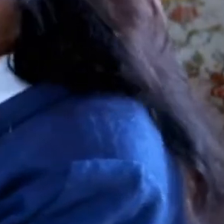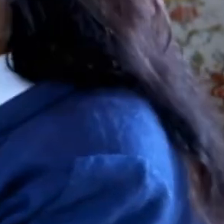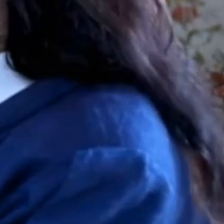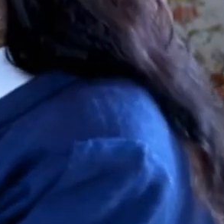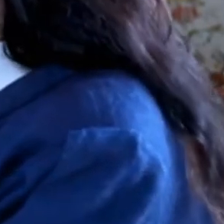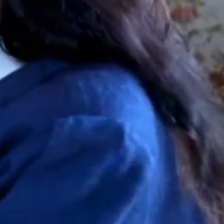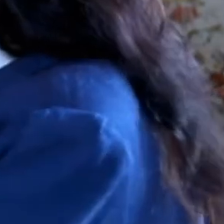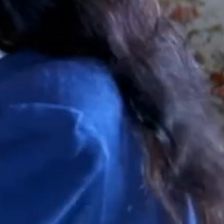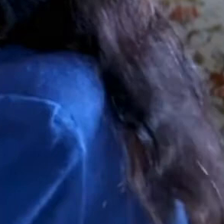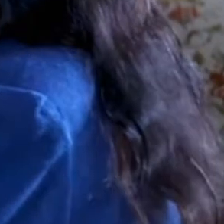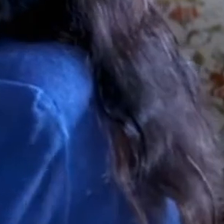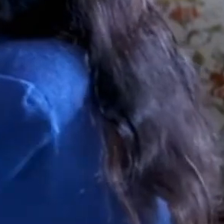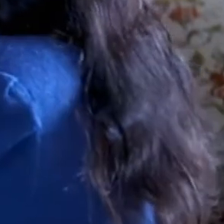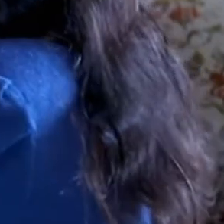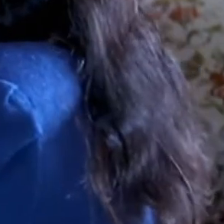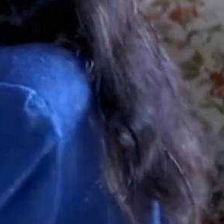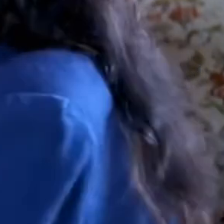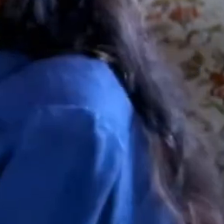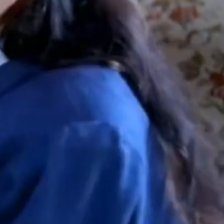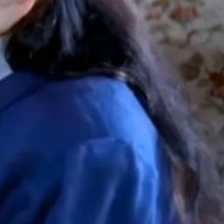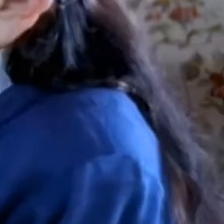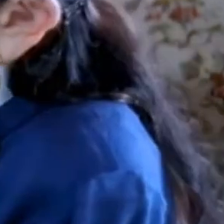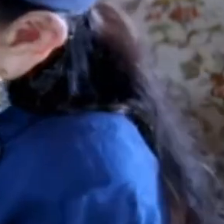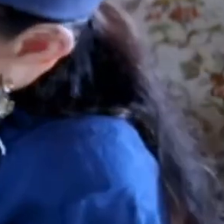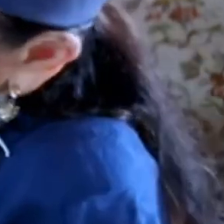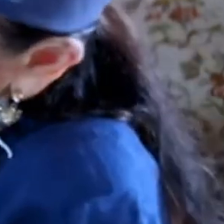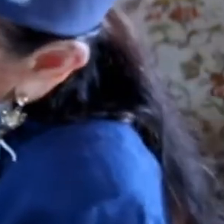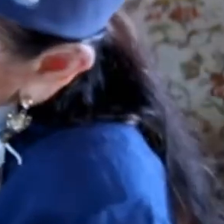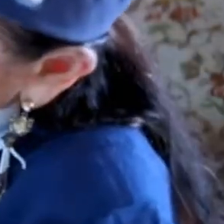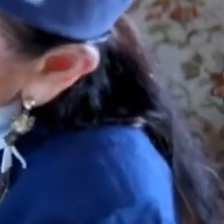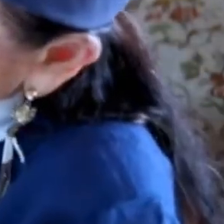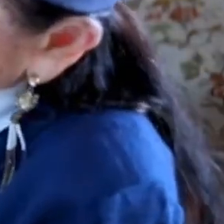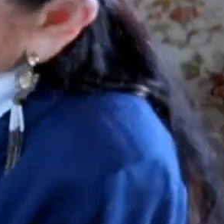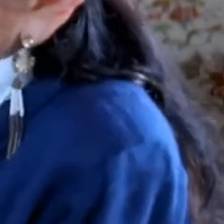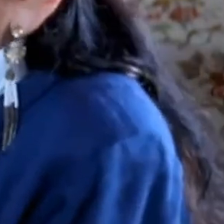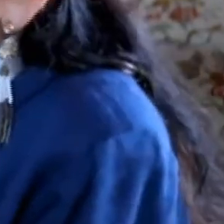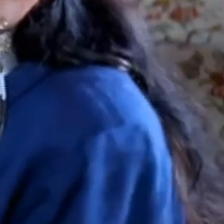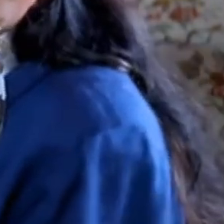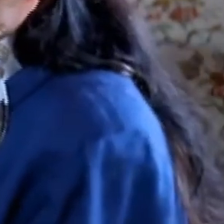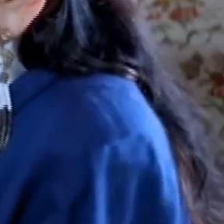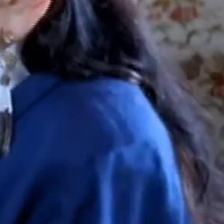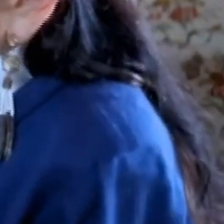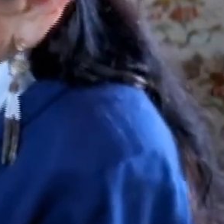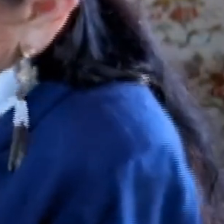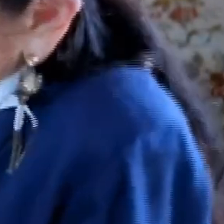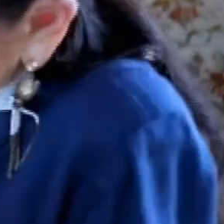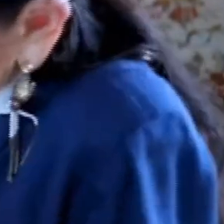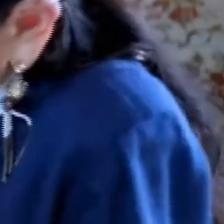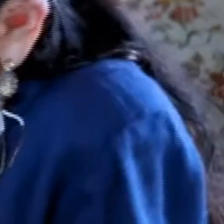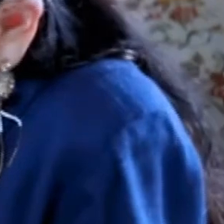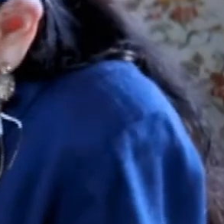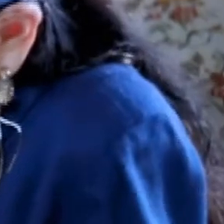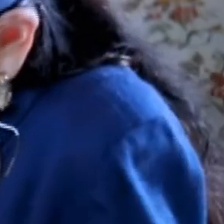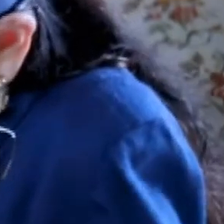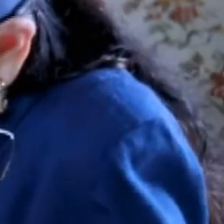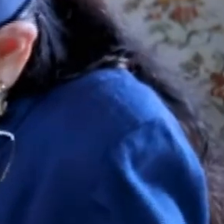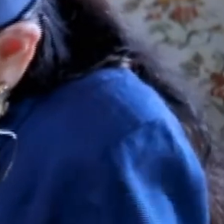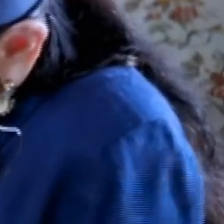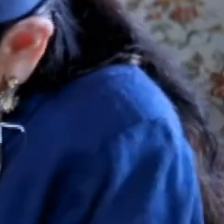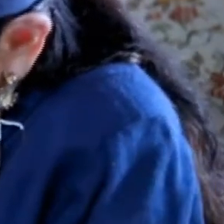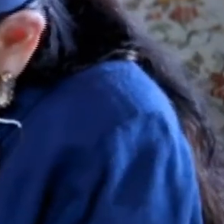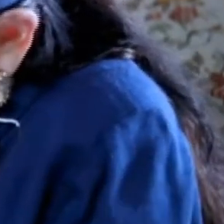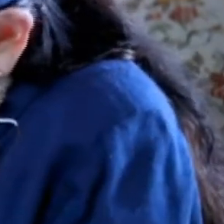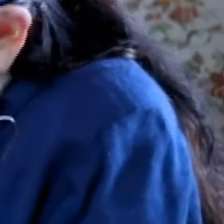Aquí los tengo. Y este es el que aprecio. Toda la historia de don Pepe, aquí, aquí viene y tengo todo.